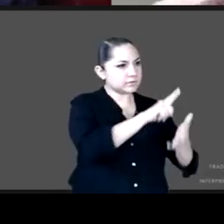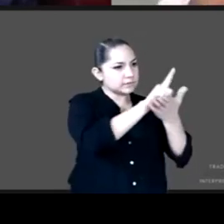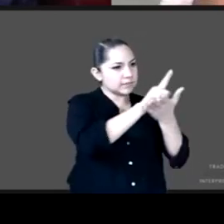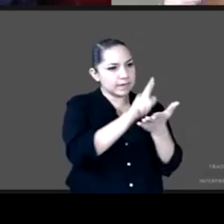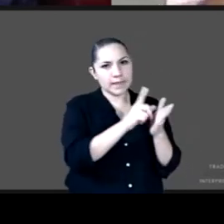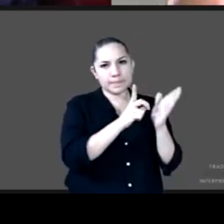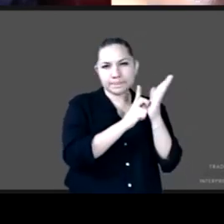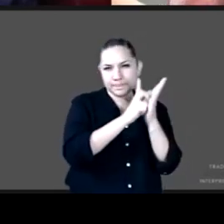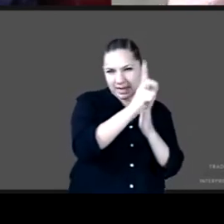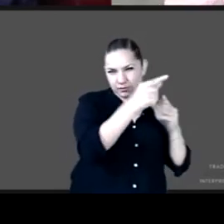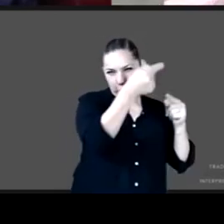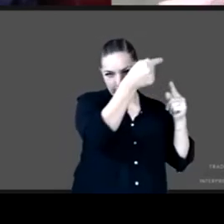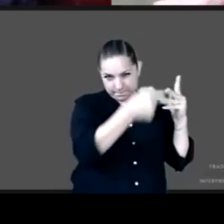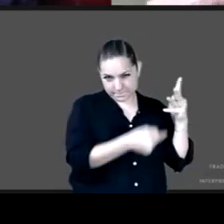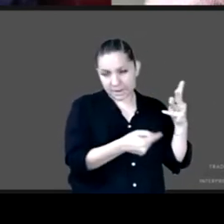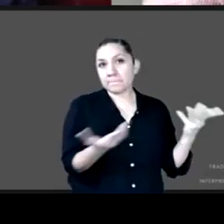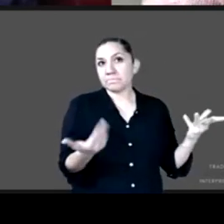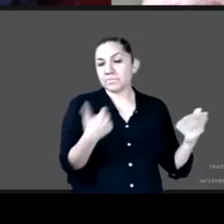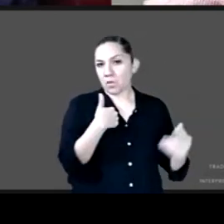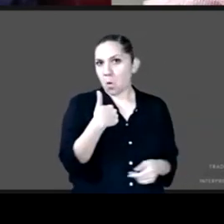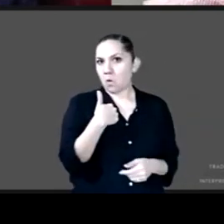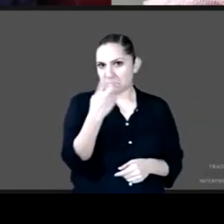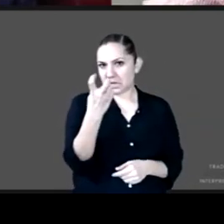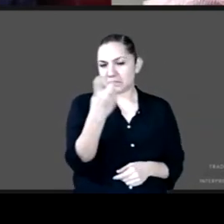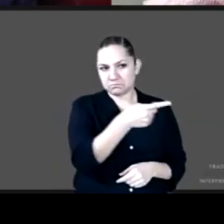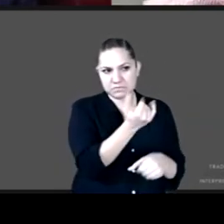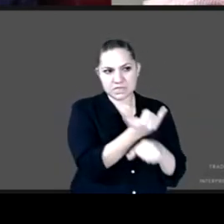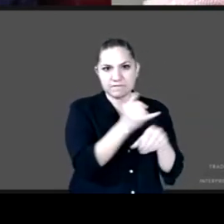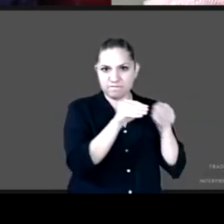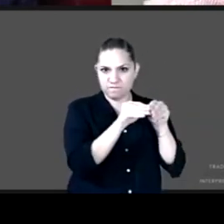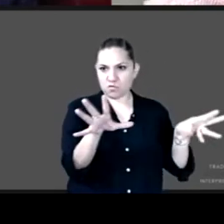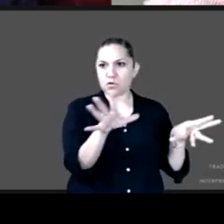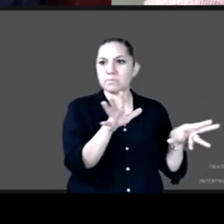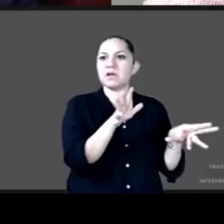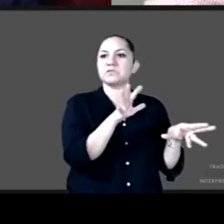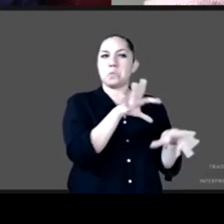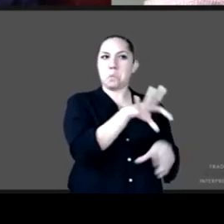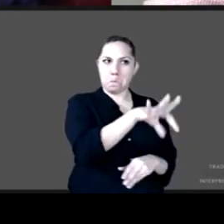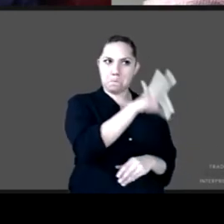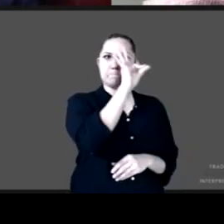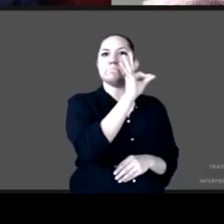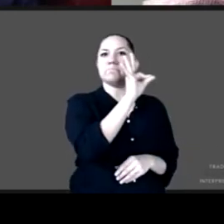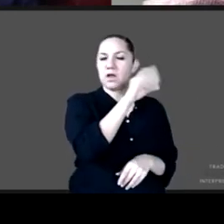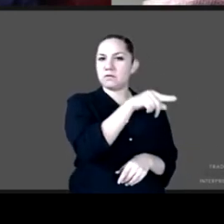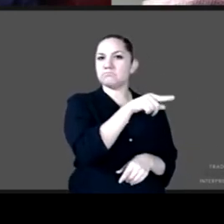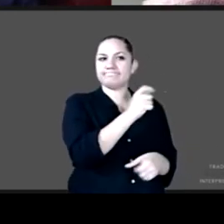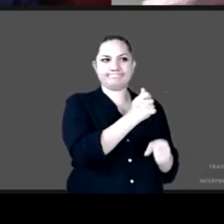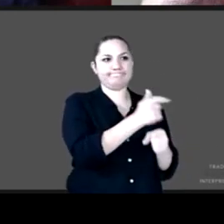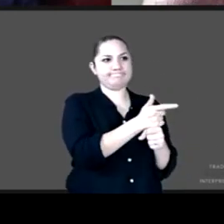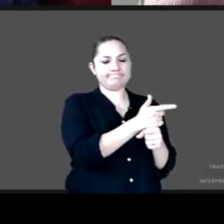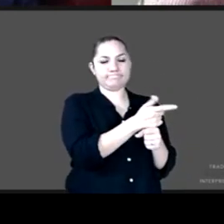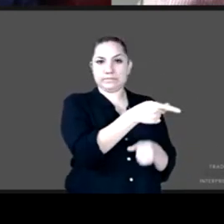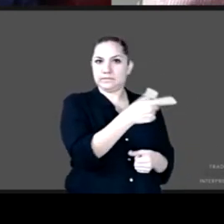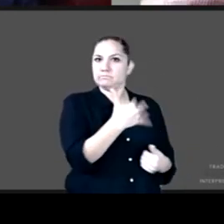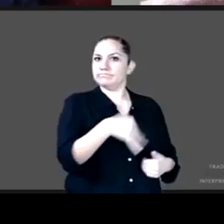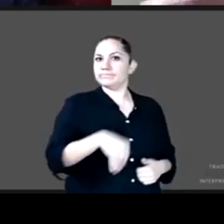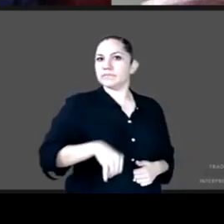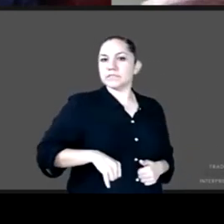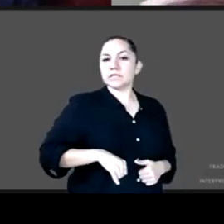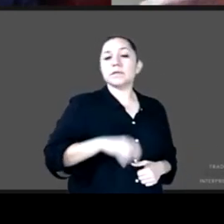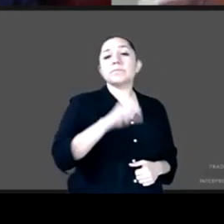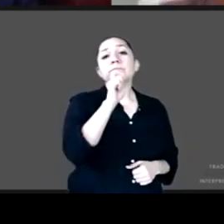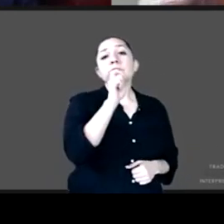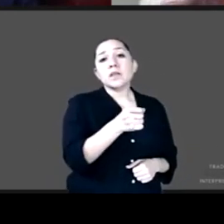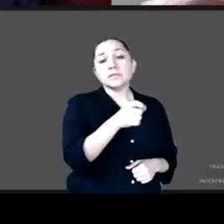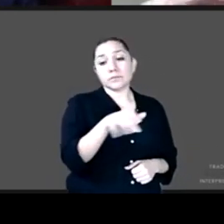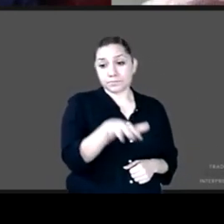revelador retomamos estos informes de las pruebas internacionales de aprovechamiento y prácticamente el